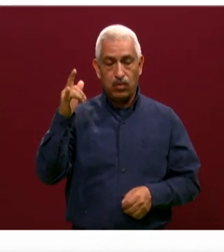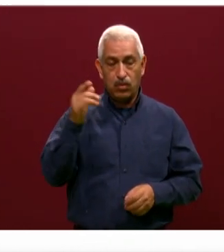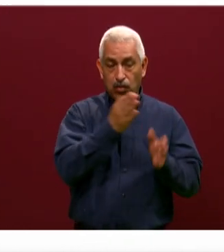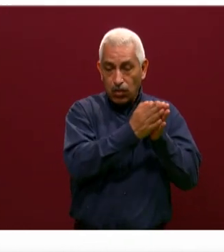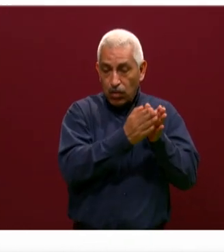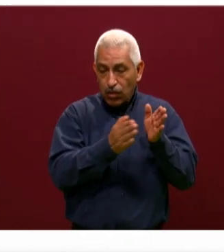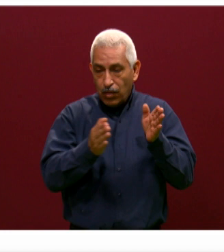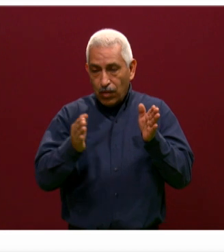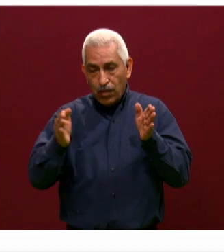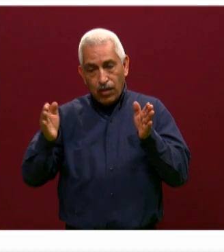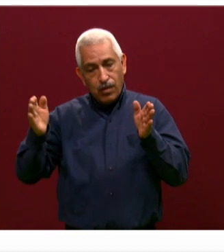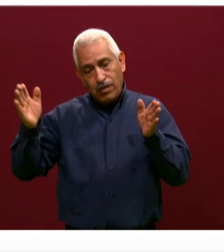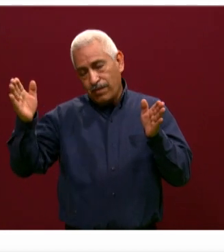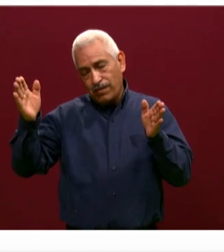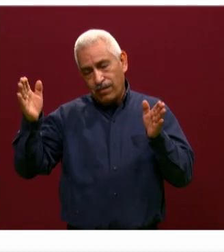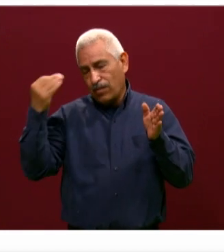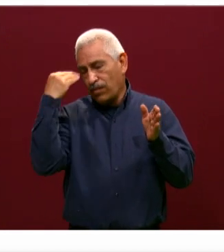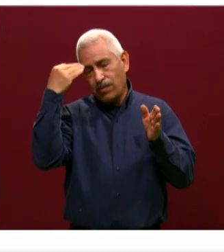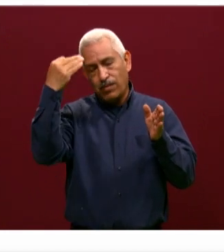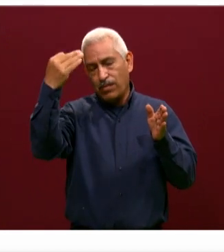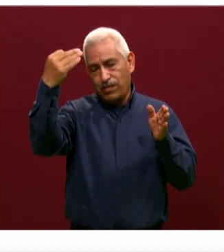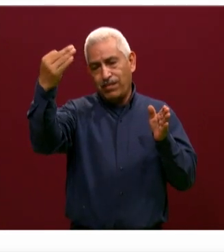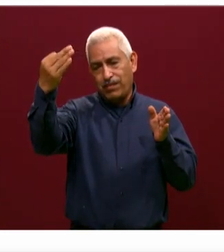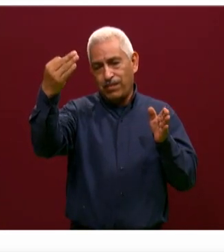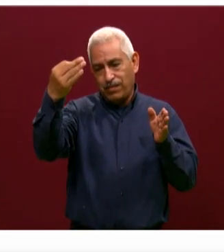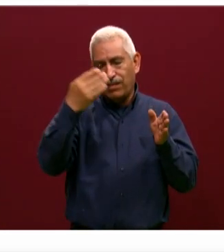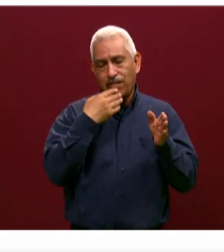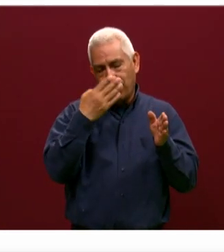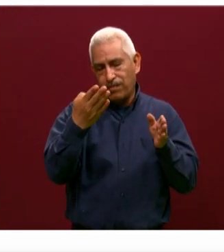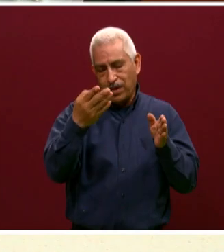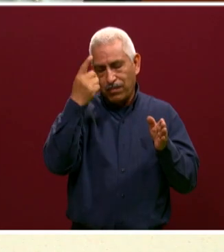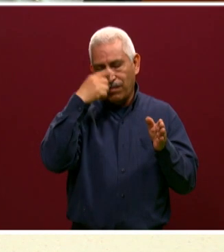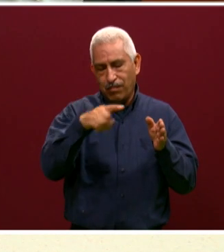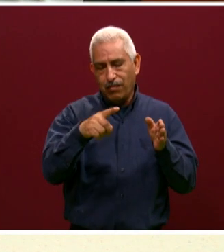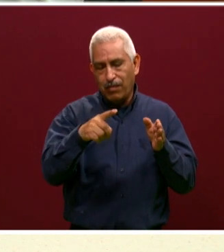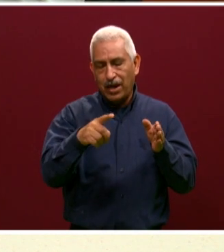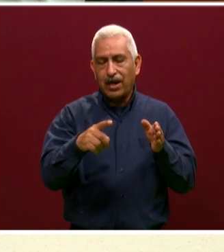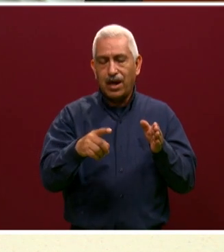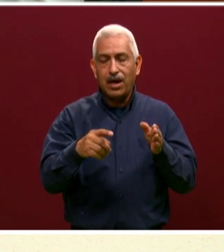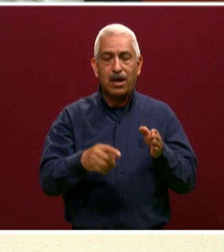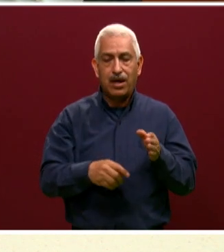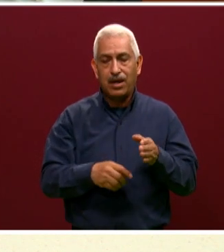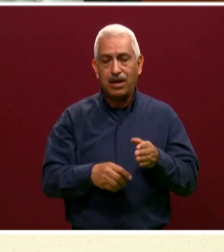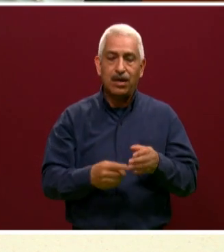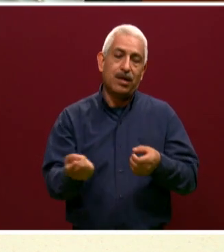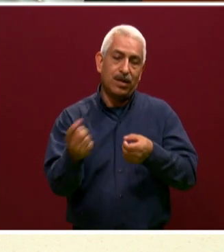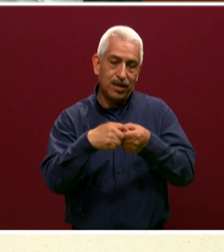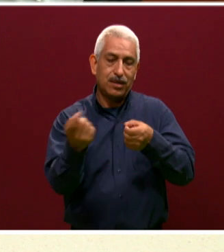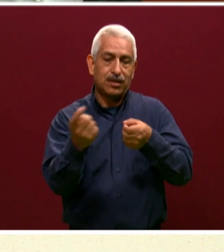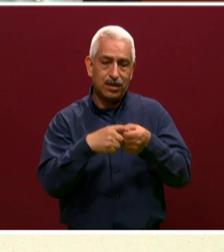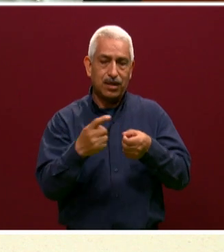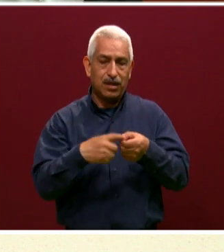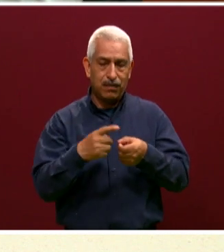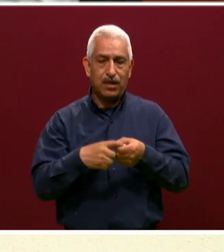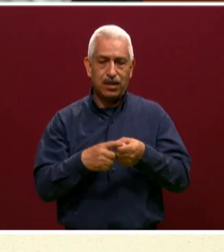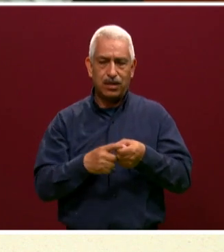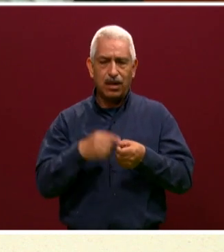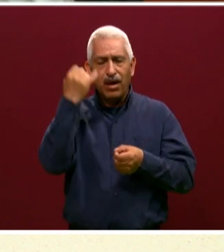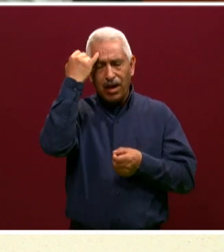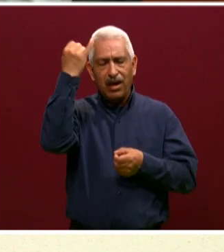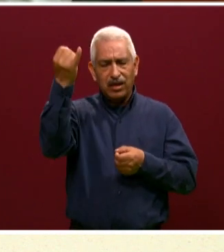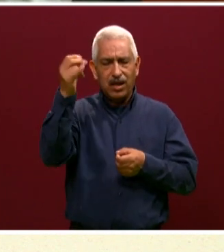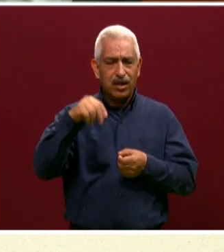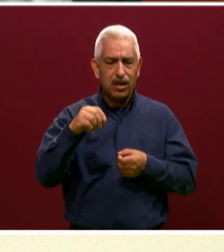julio. sea que tienen un tiempo muy cómodo para poder hacerlo. Y la idea no es saturar nuestras plataformas, seguirlo haciendo